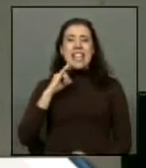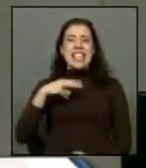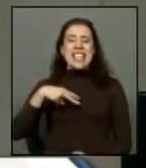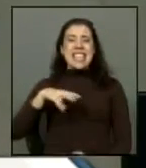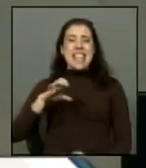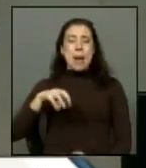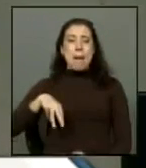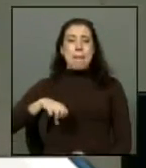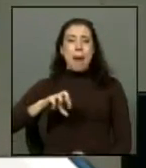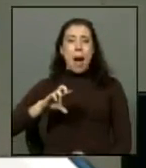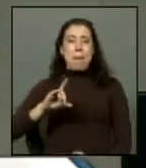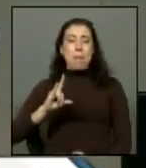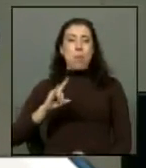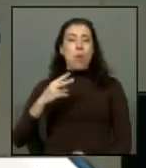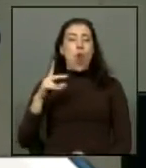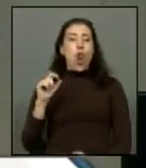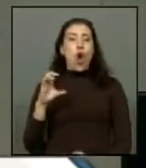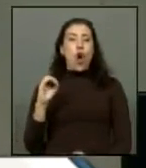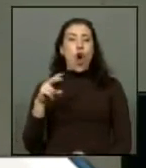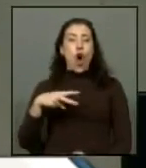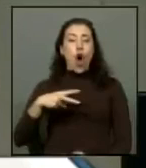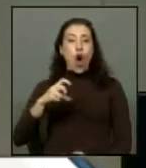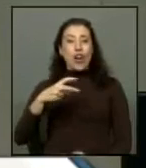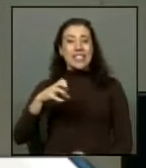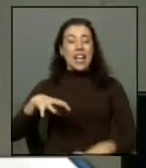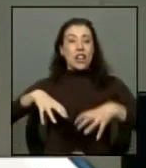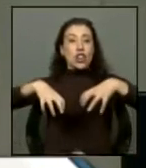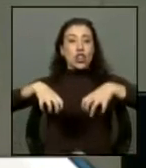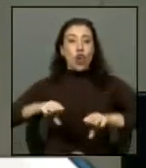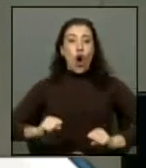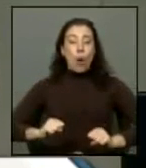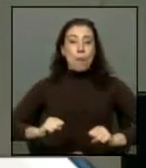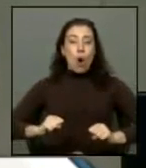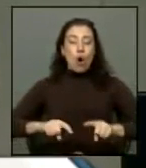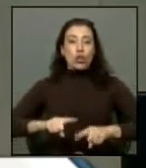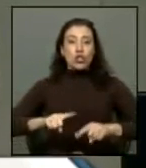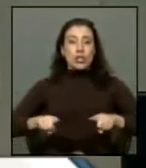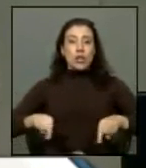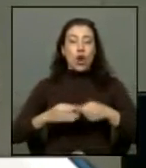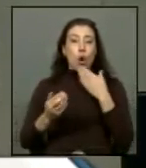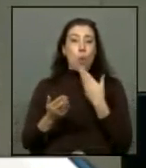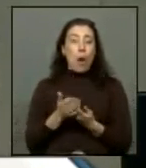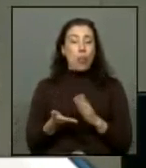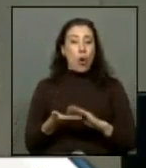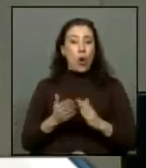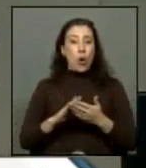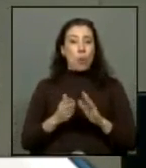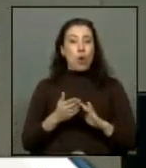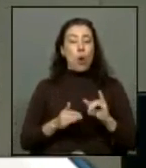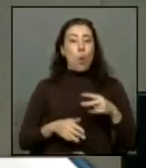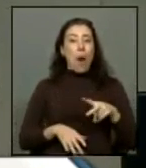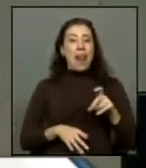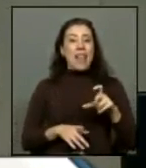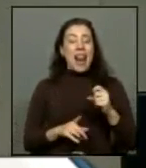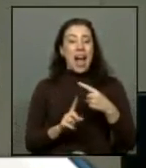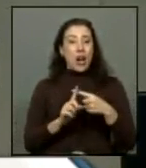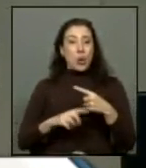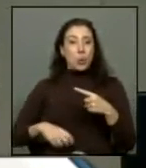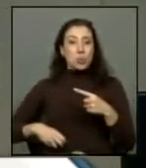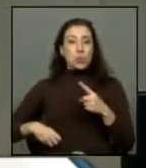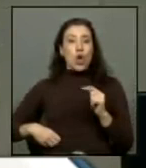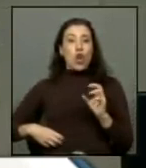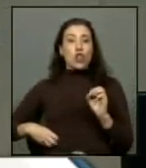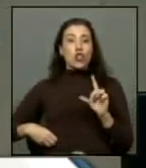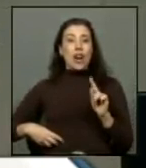se toma ese campo. Y cuando ellos, la comunidad Juan de la Cruz de